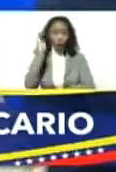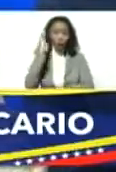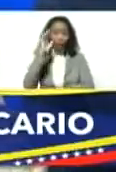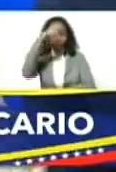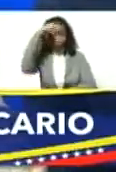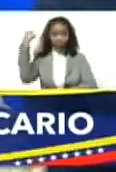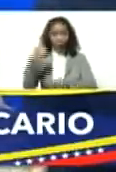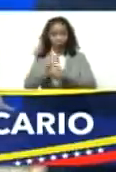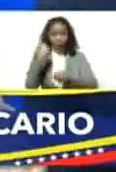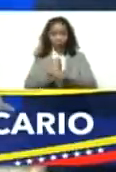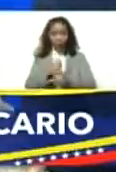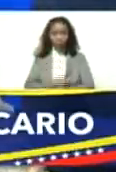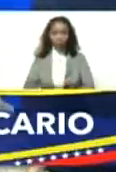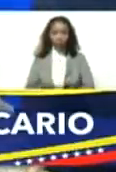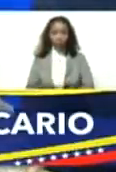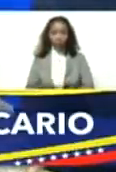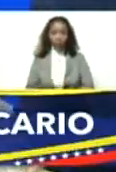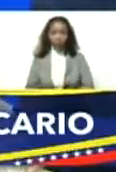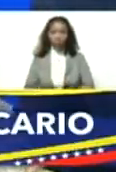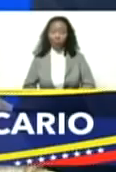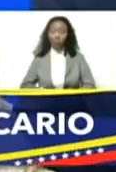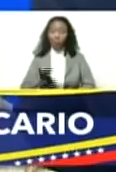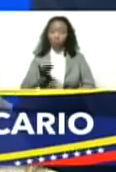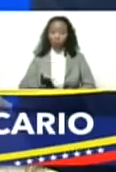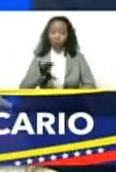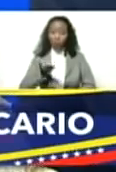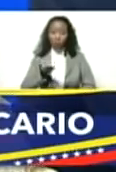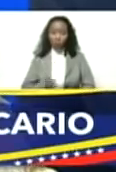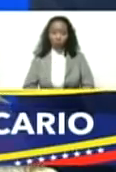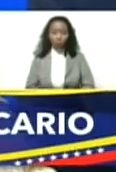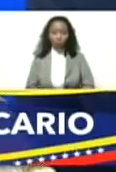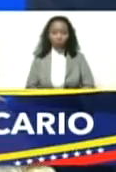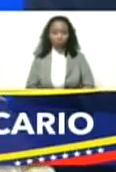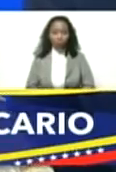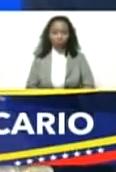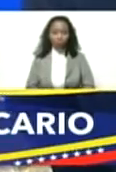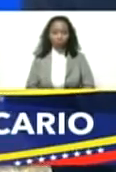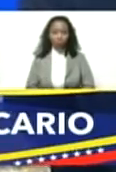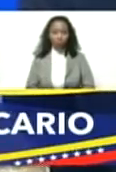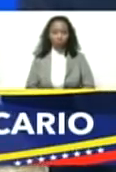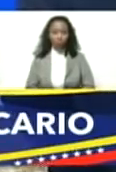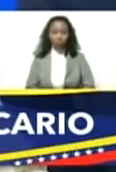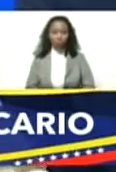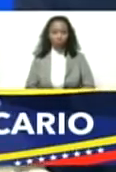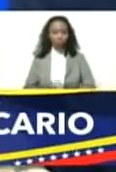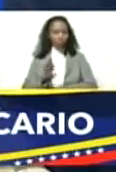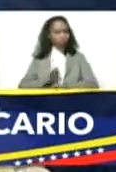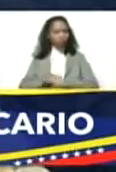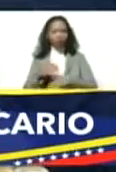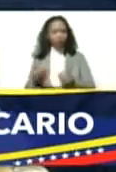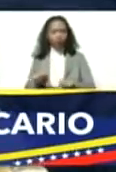importantísima, porque,